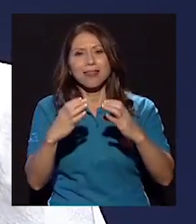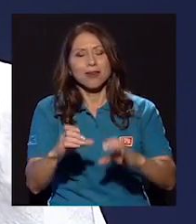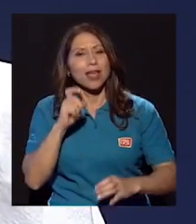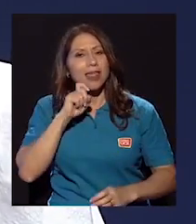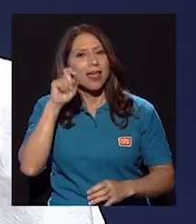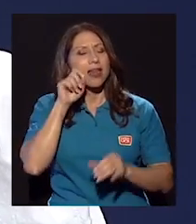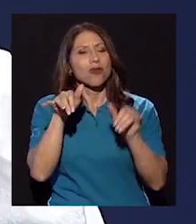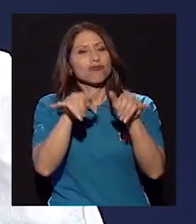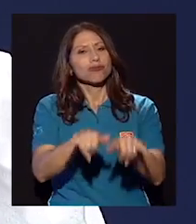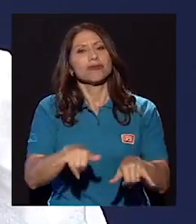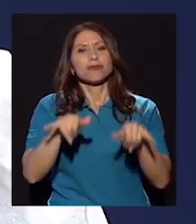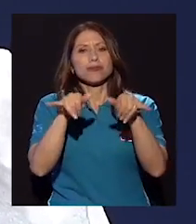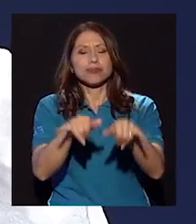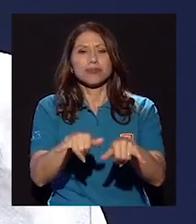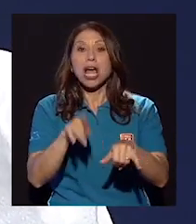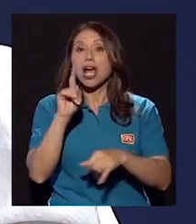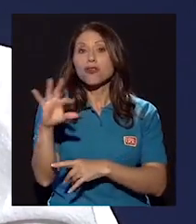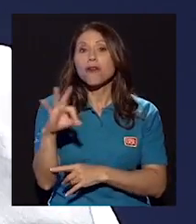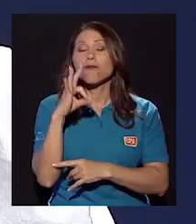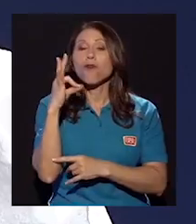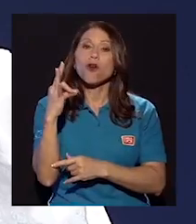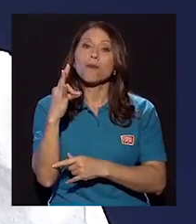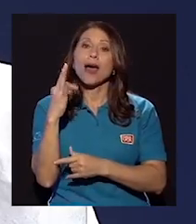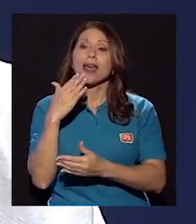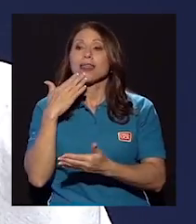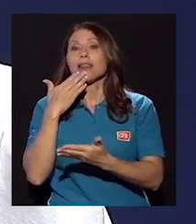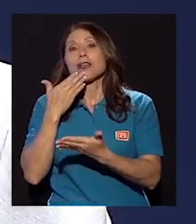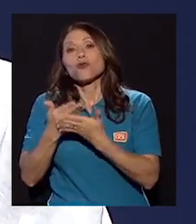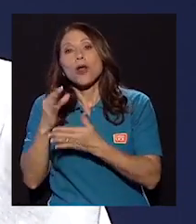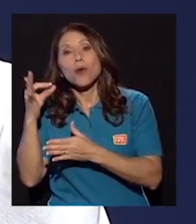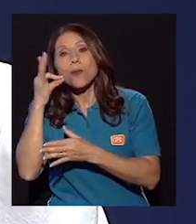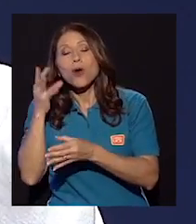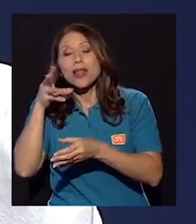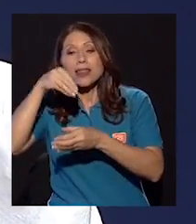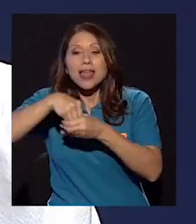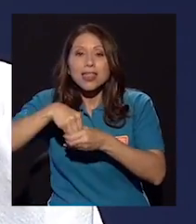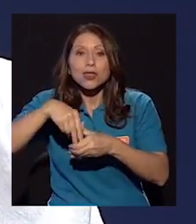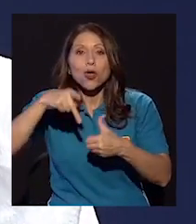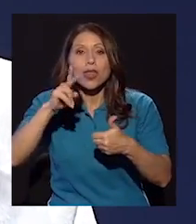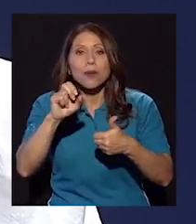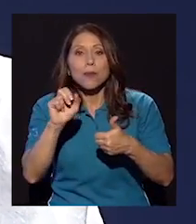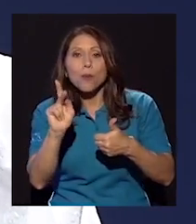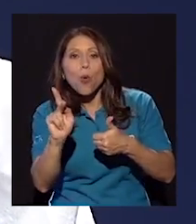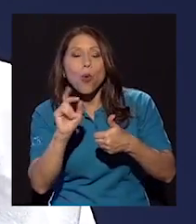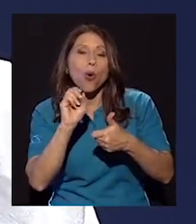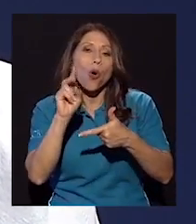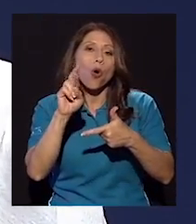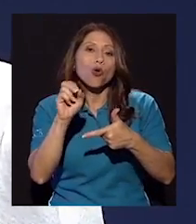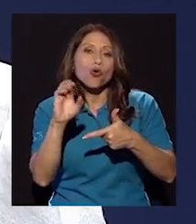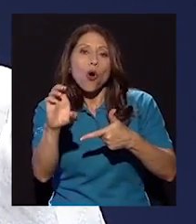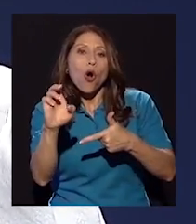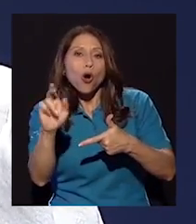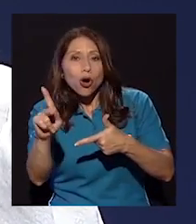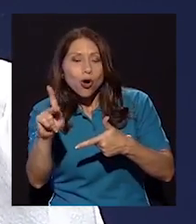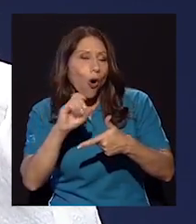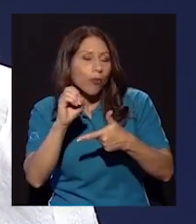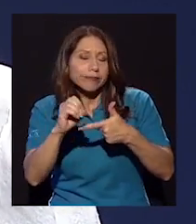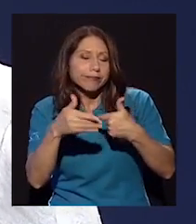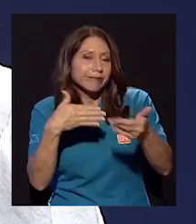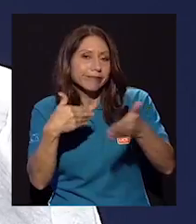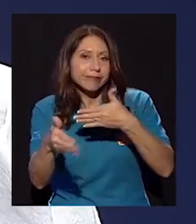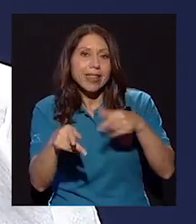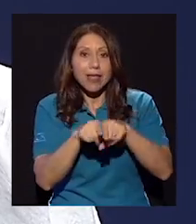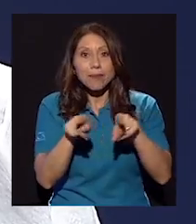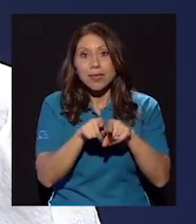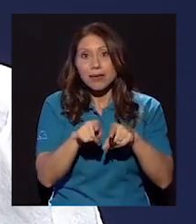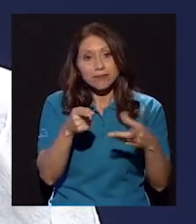permanecen estables. Hay una manera de ser una buena mujer dentro del punk o del rock o de lo que sea y una manera